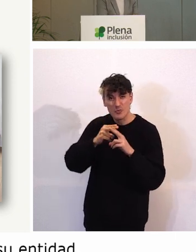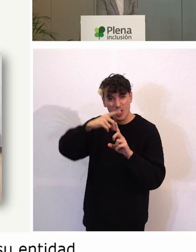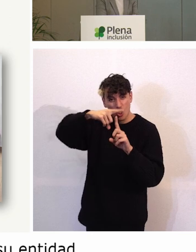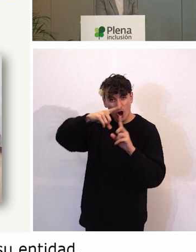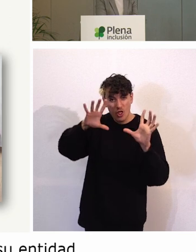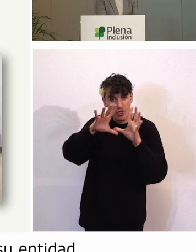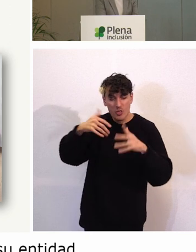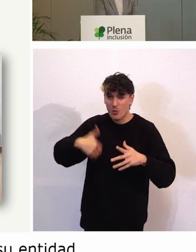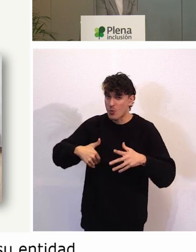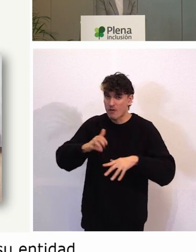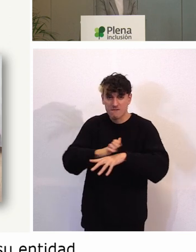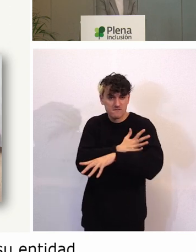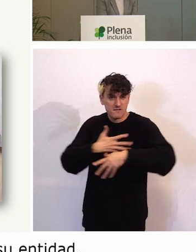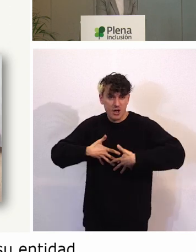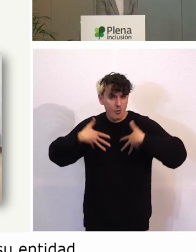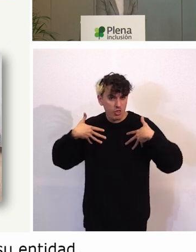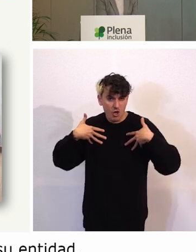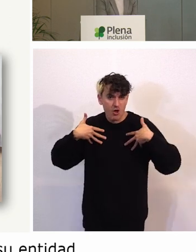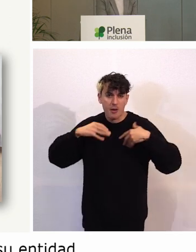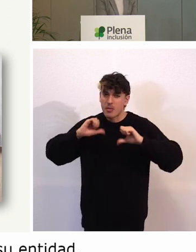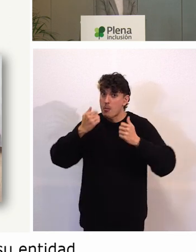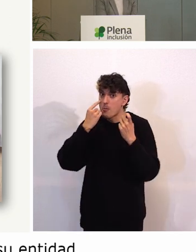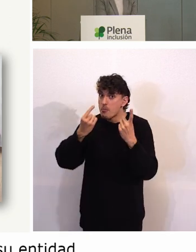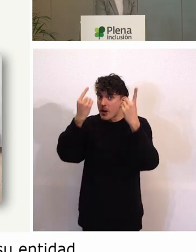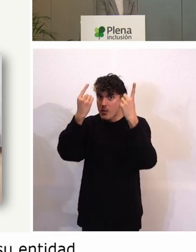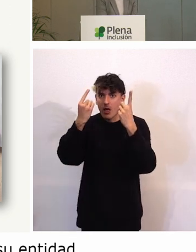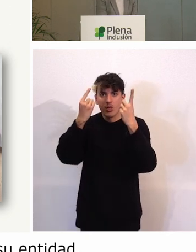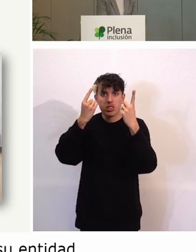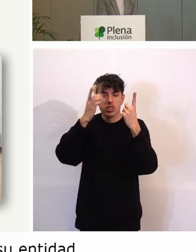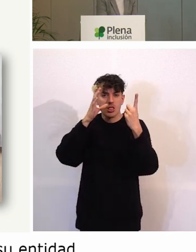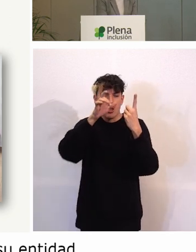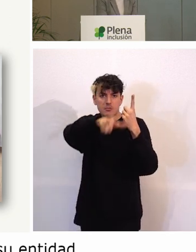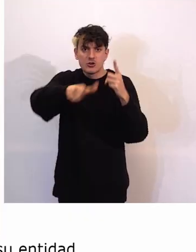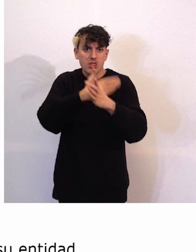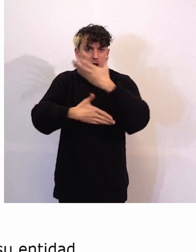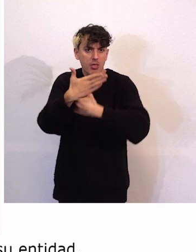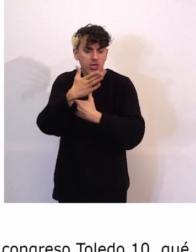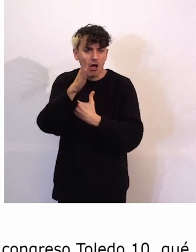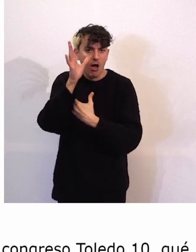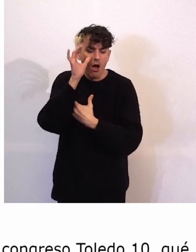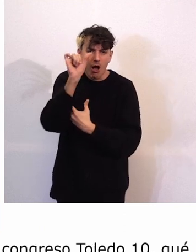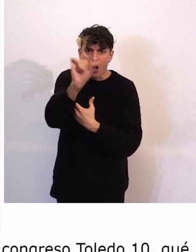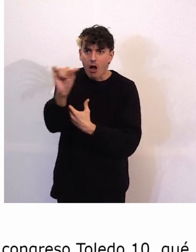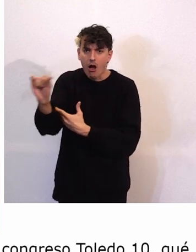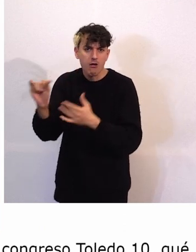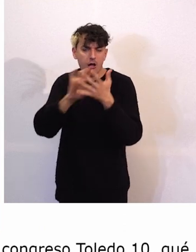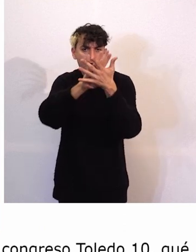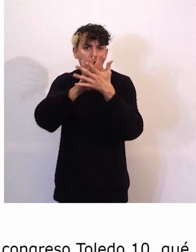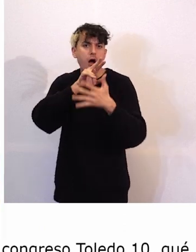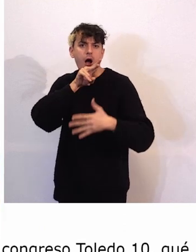verdad es que fue un momento donde empezamos por primera vez a escuchar a las personas con discapacidad hablar y